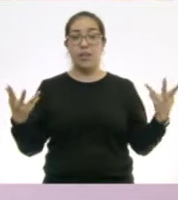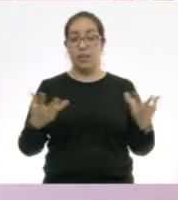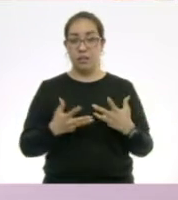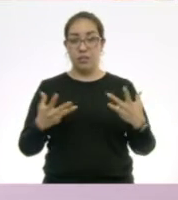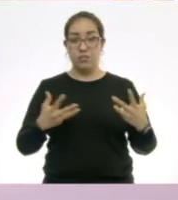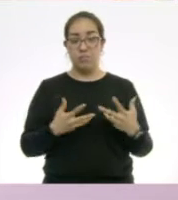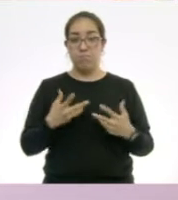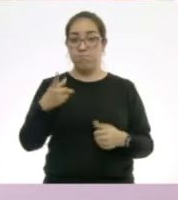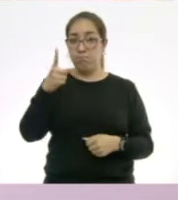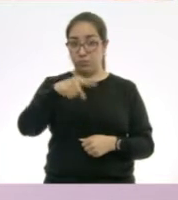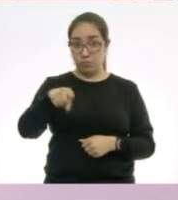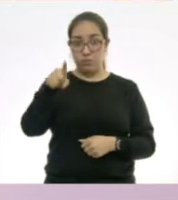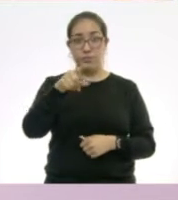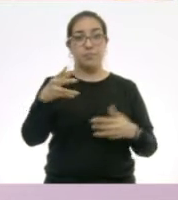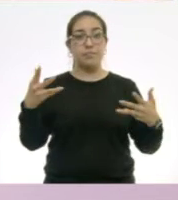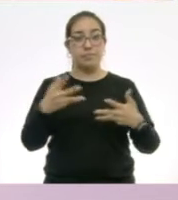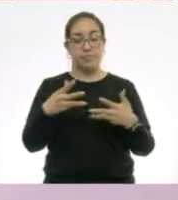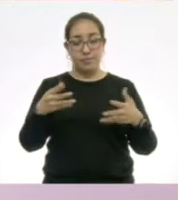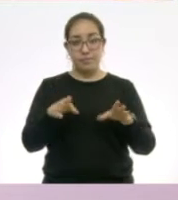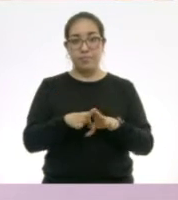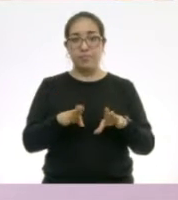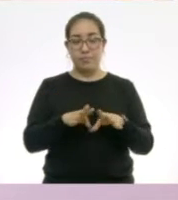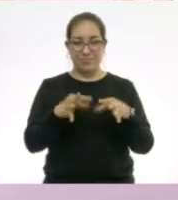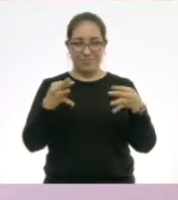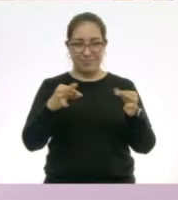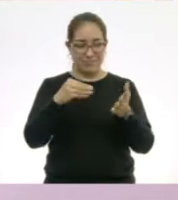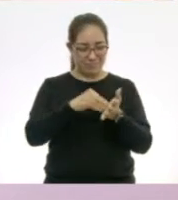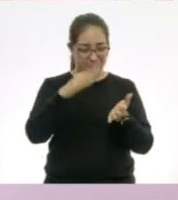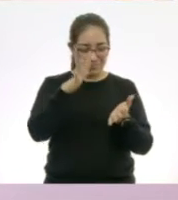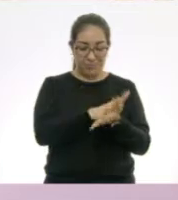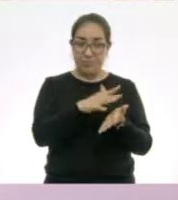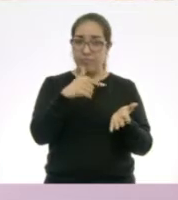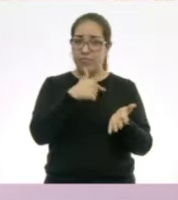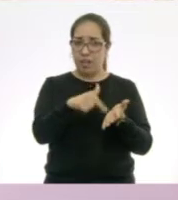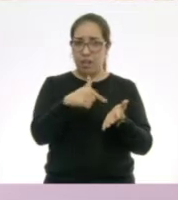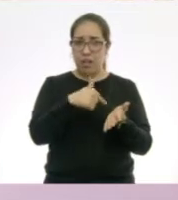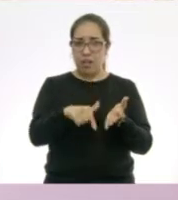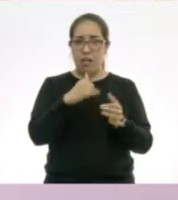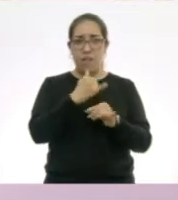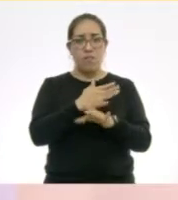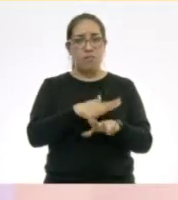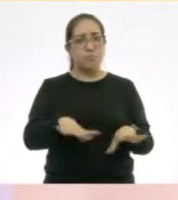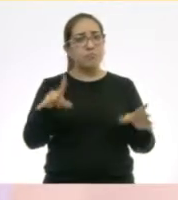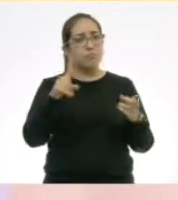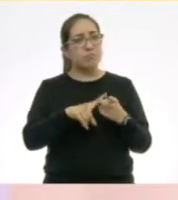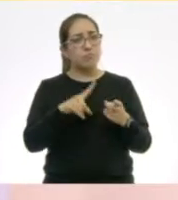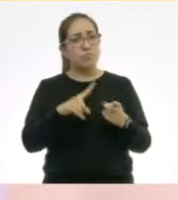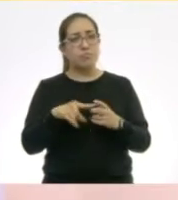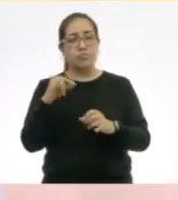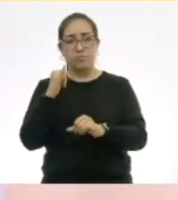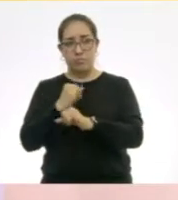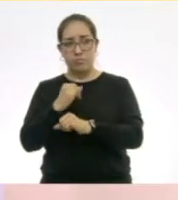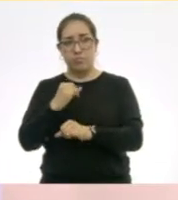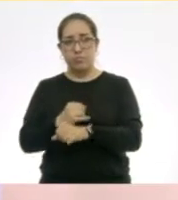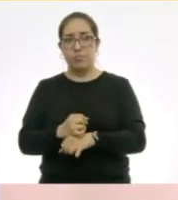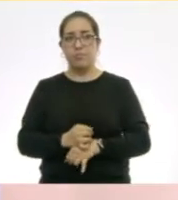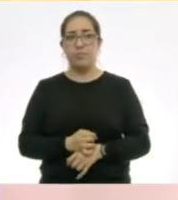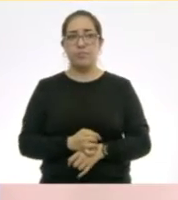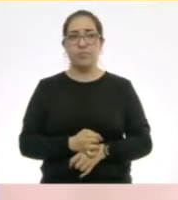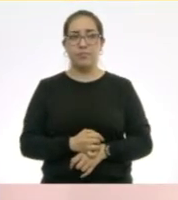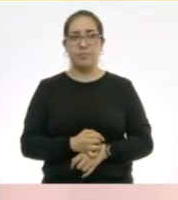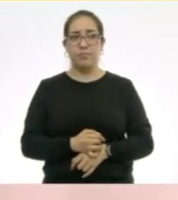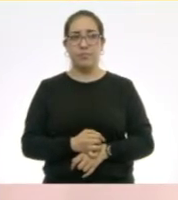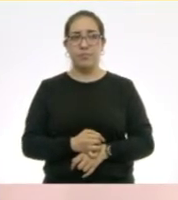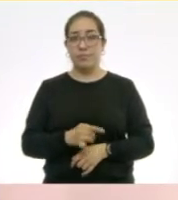que ustedes tienen que elaborar fichas de la información de donde lo sacan. Lo sacaron de internet y es más, las van hasta numerando.